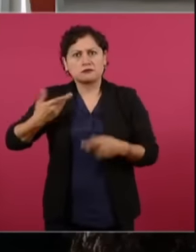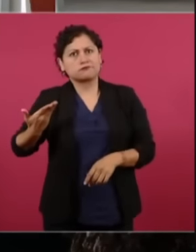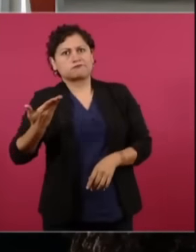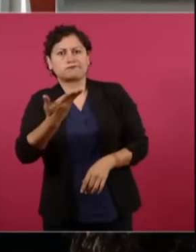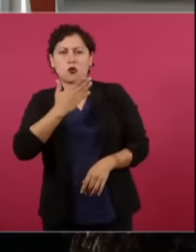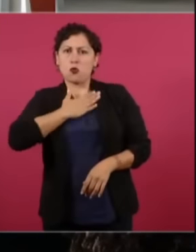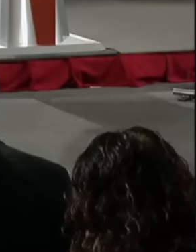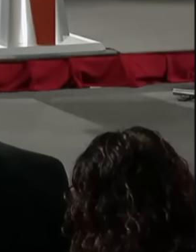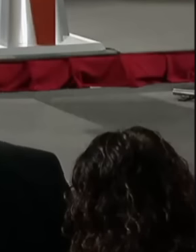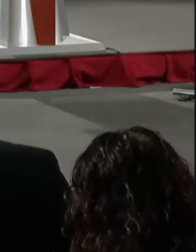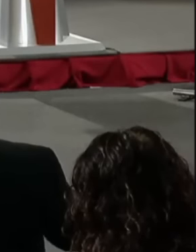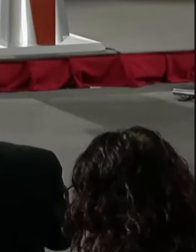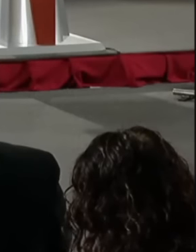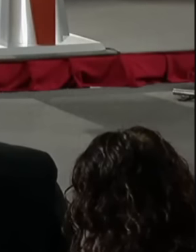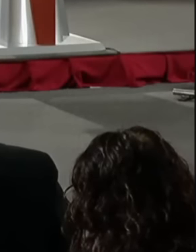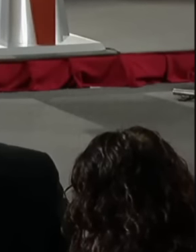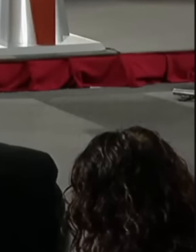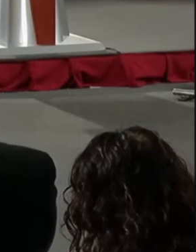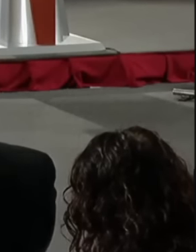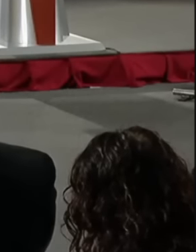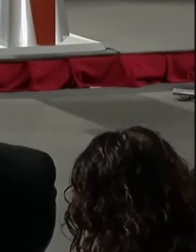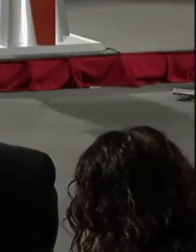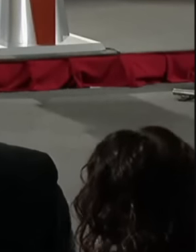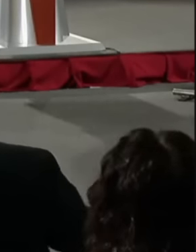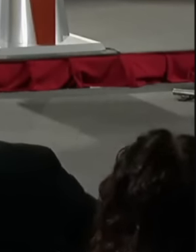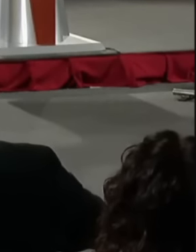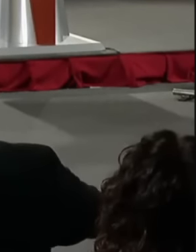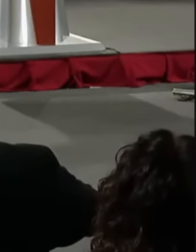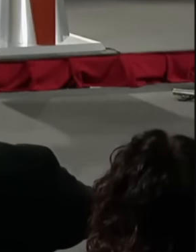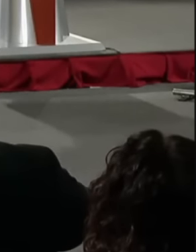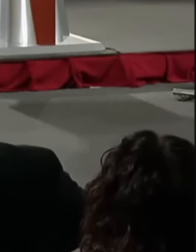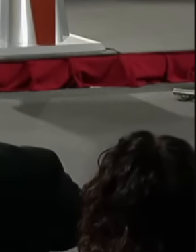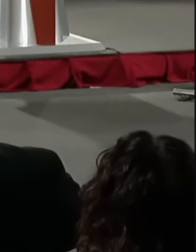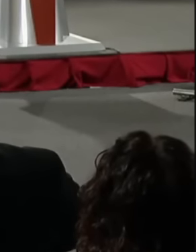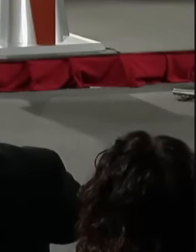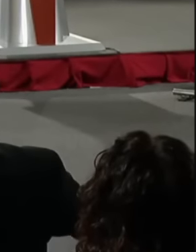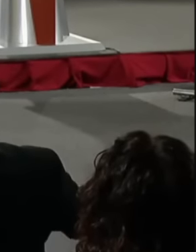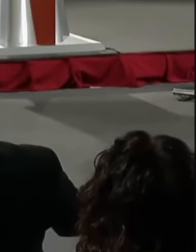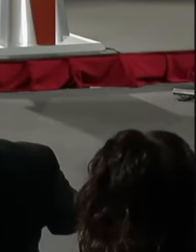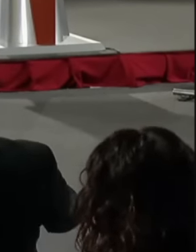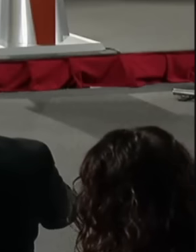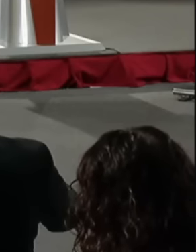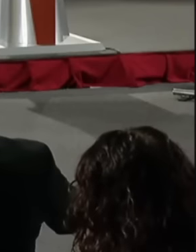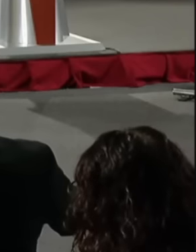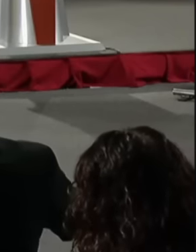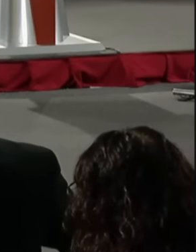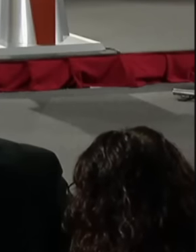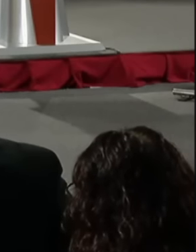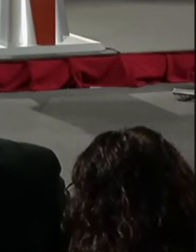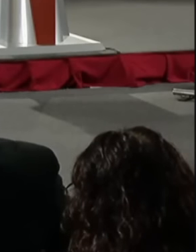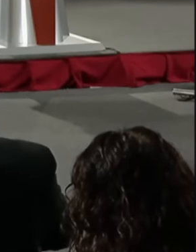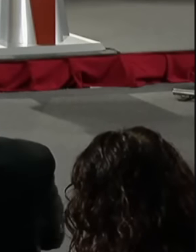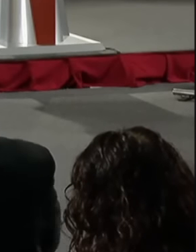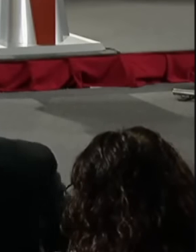Están nada más para servir a